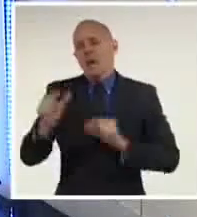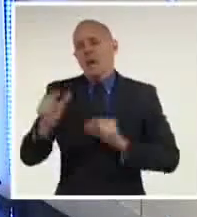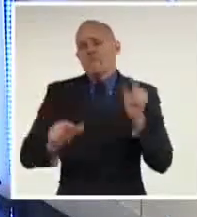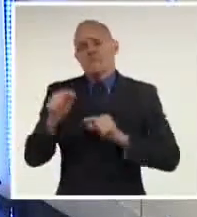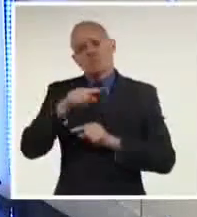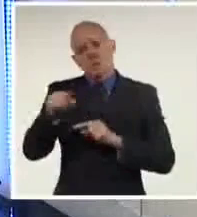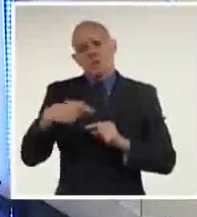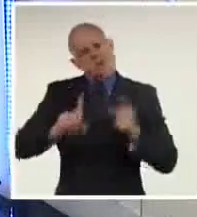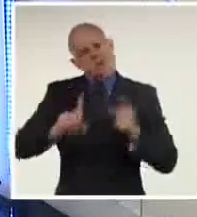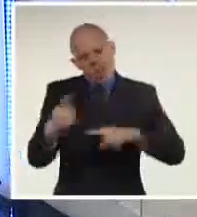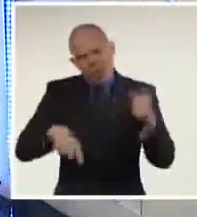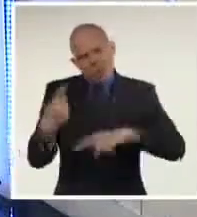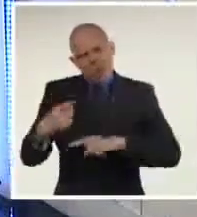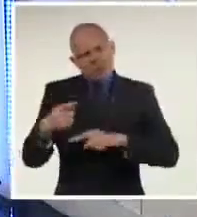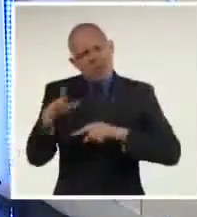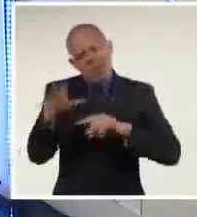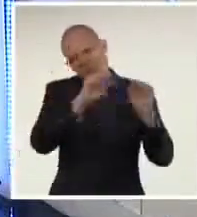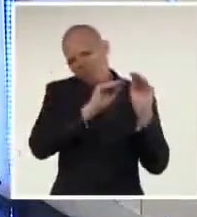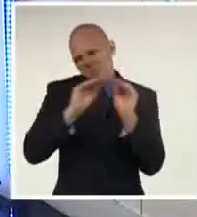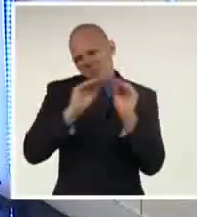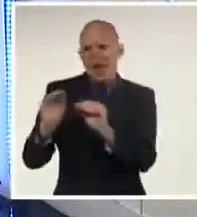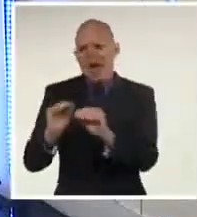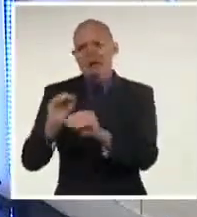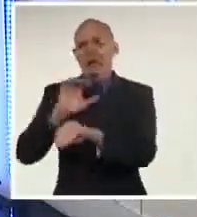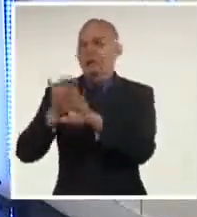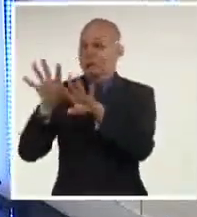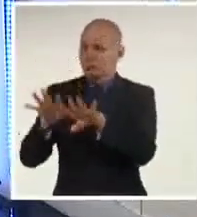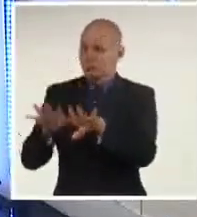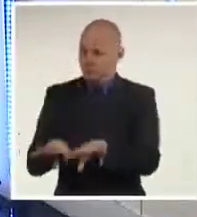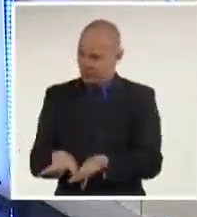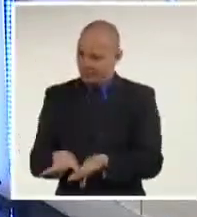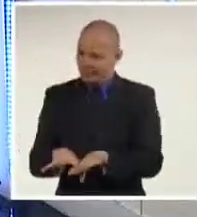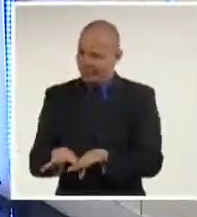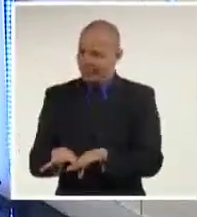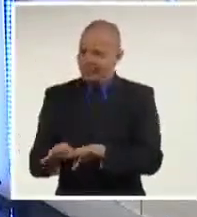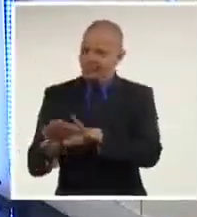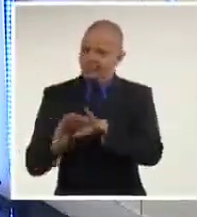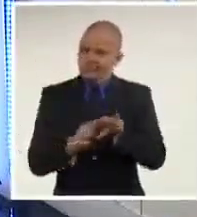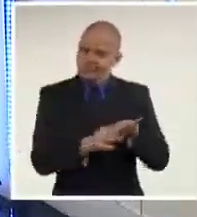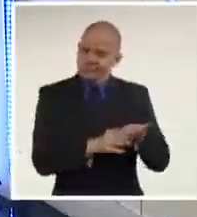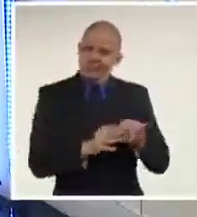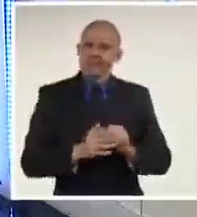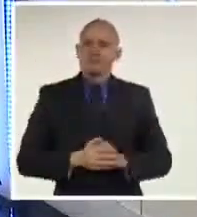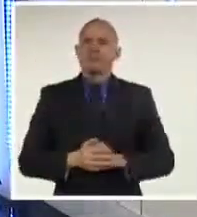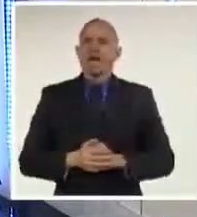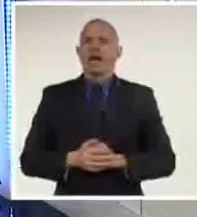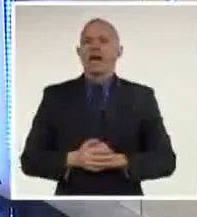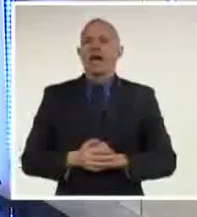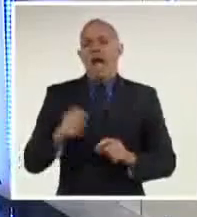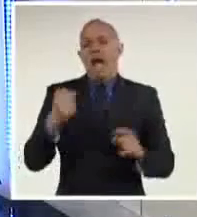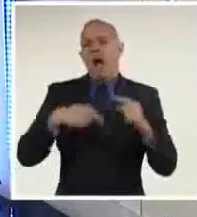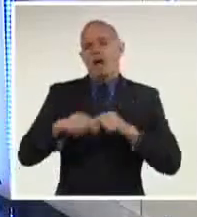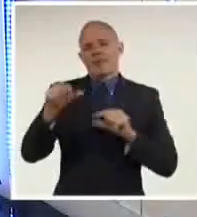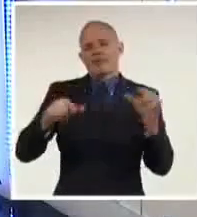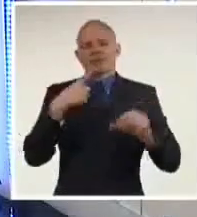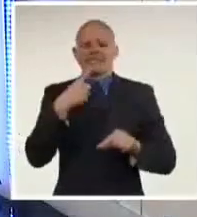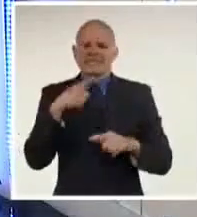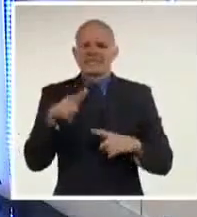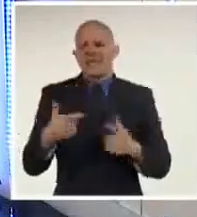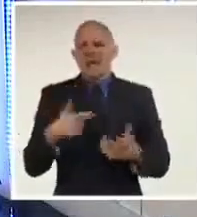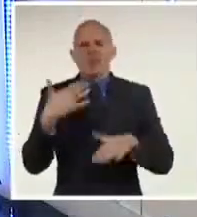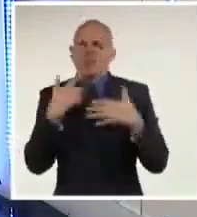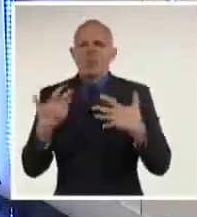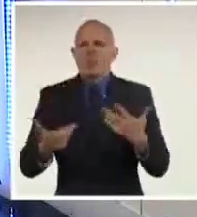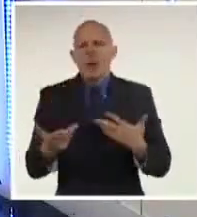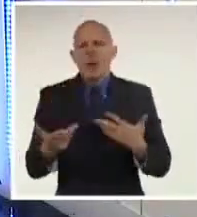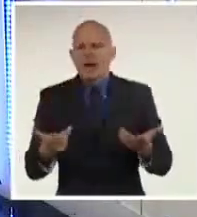renuncie a Boluarte, así empezó. Juliaca es una ciudad en el centro de Perú. Los reporteros locales describen que el principal problema que llega a su